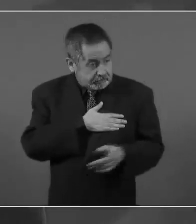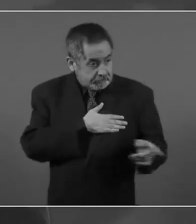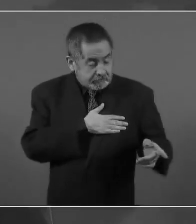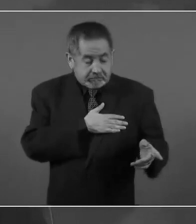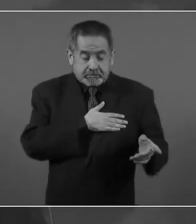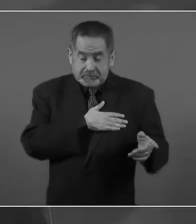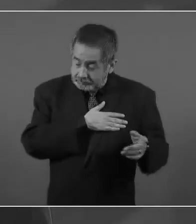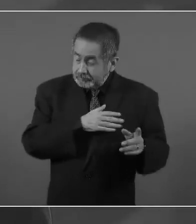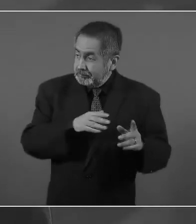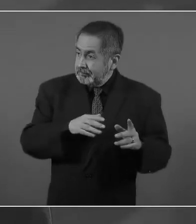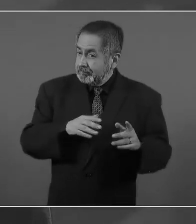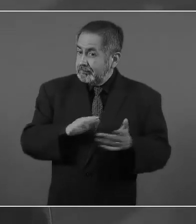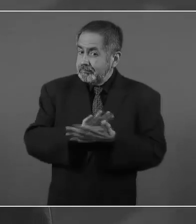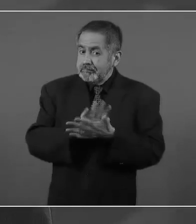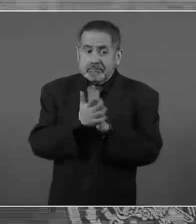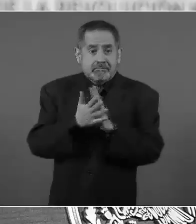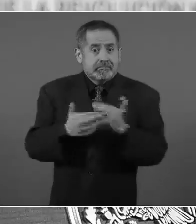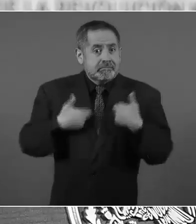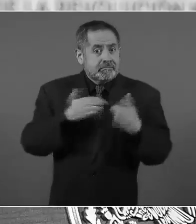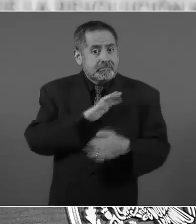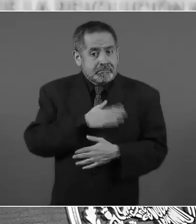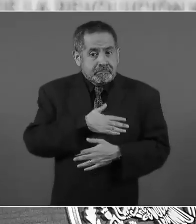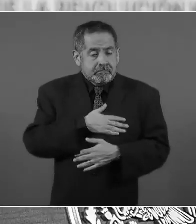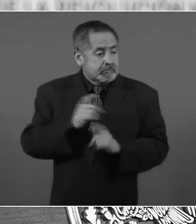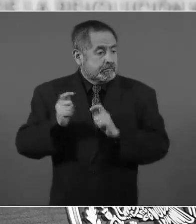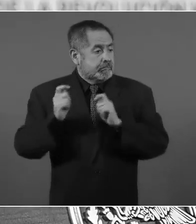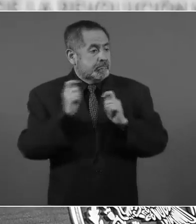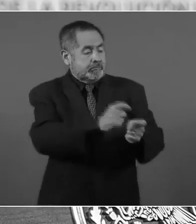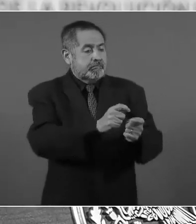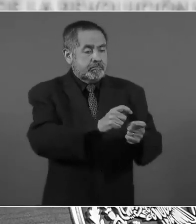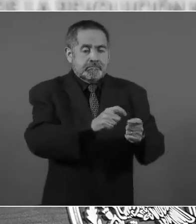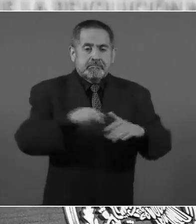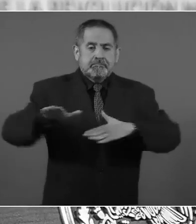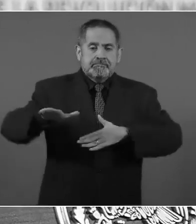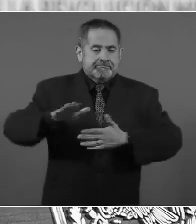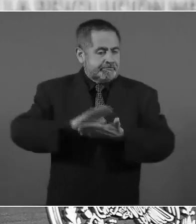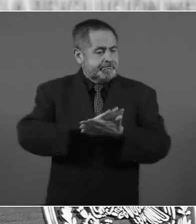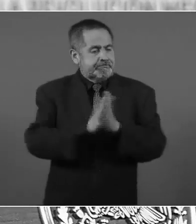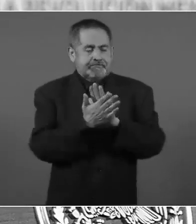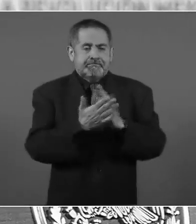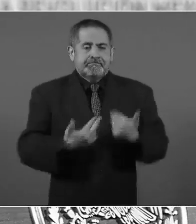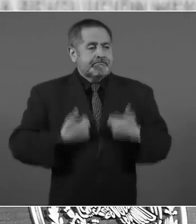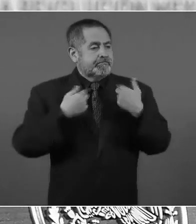ya le dieron la nacionalidad española,